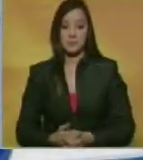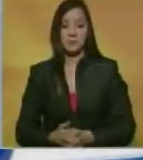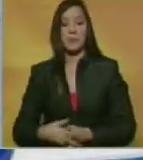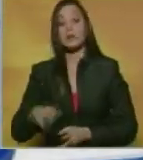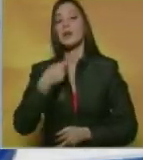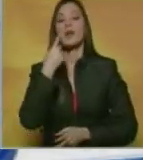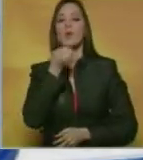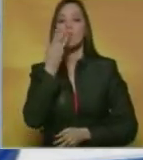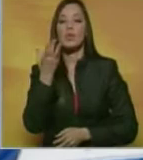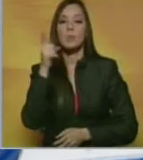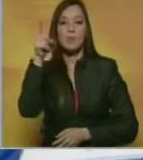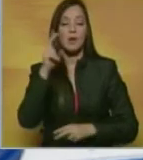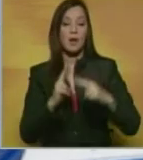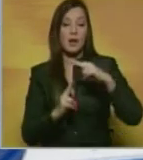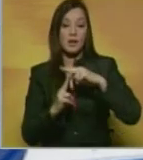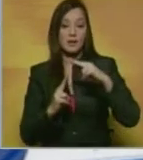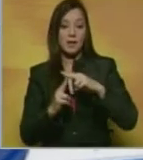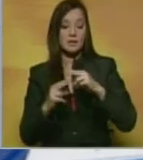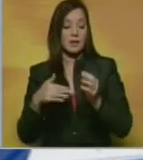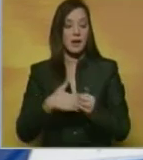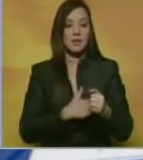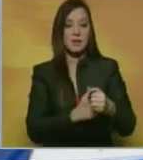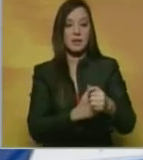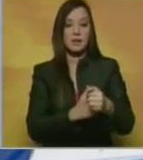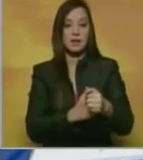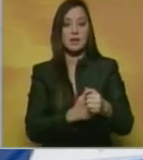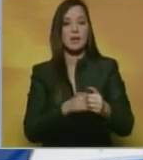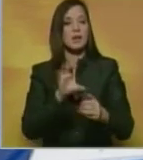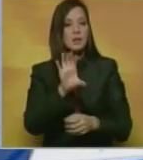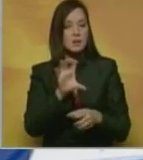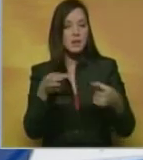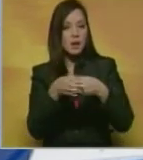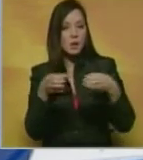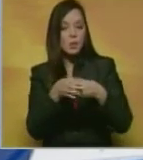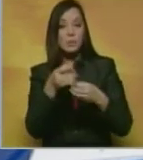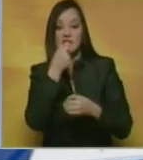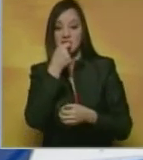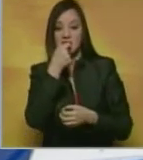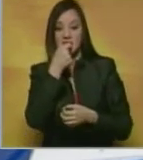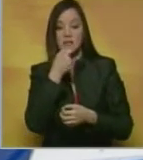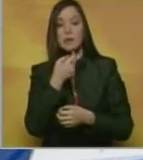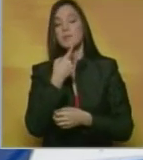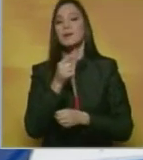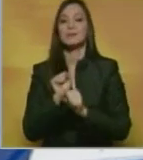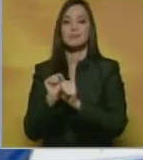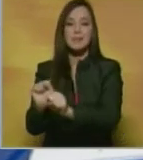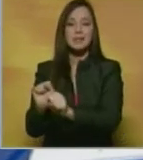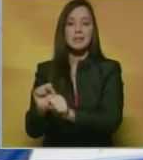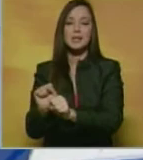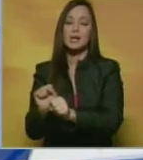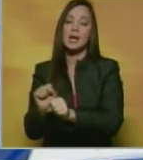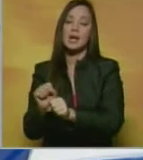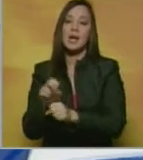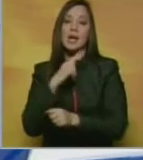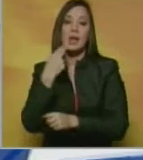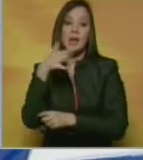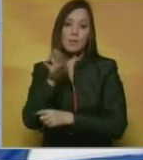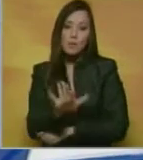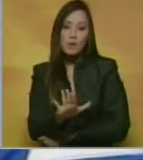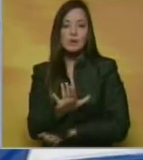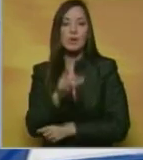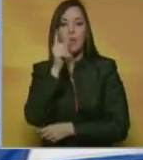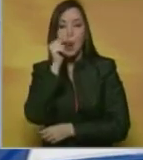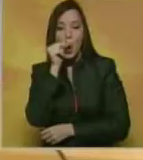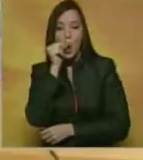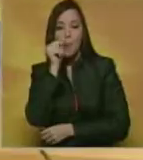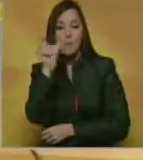que en Táchira, tras dirigentes del partido COPEI, condenaron el asesinato de Renzo Jaime, concejal del municipio Fernández